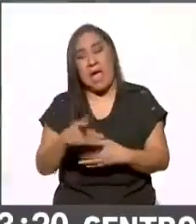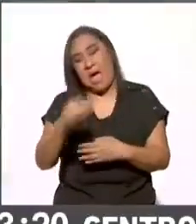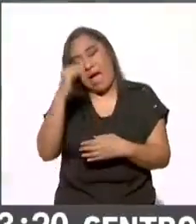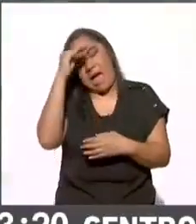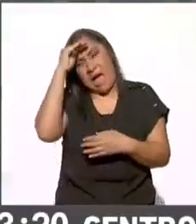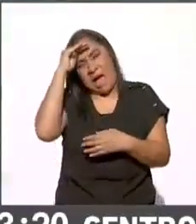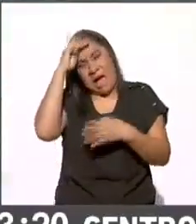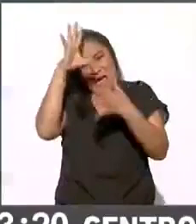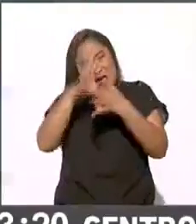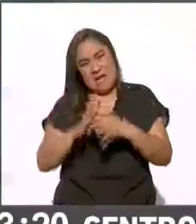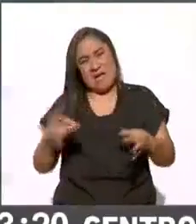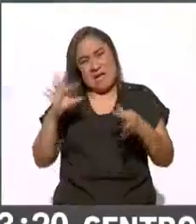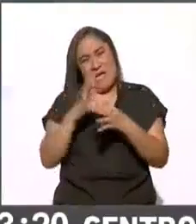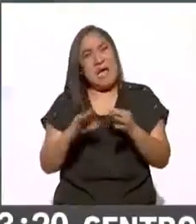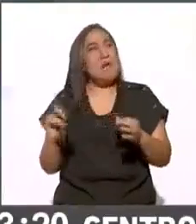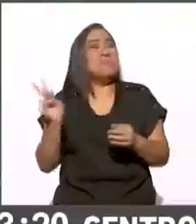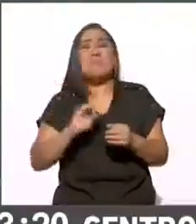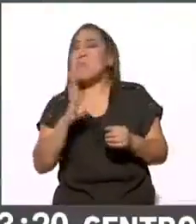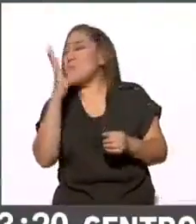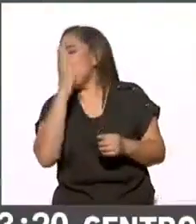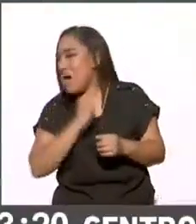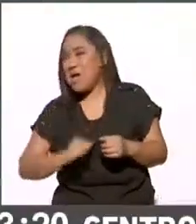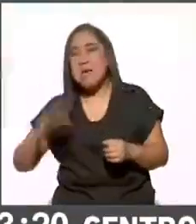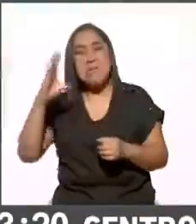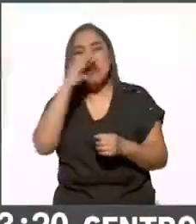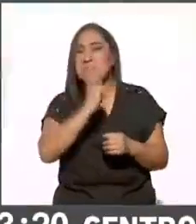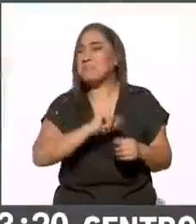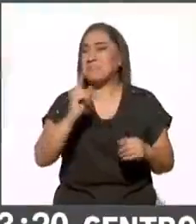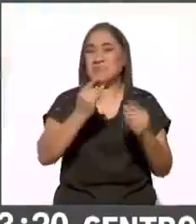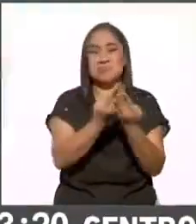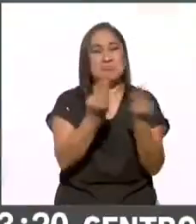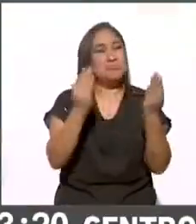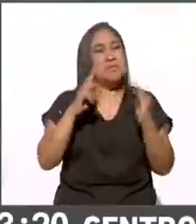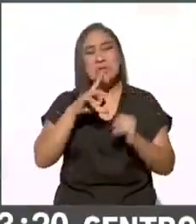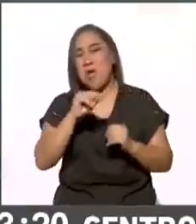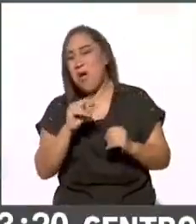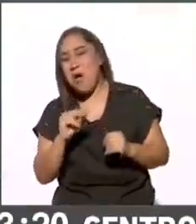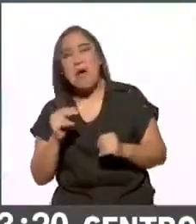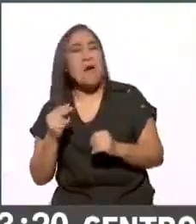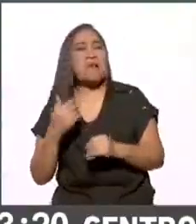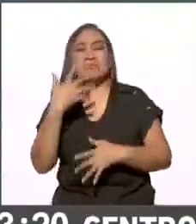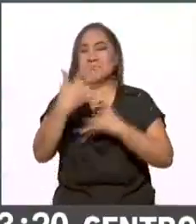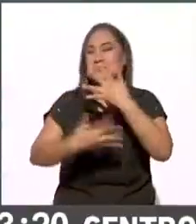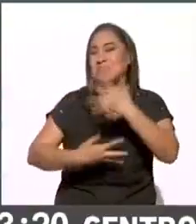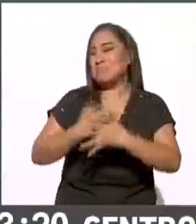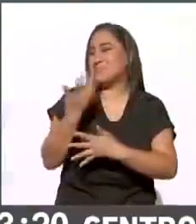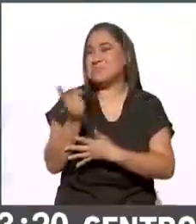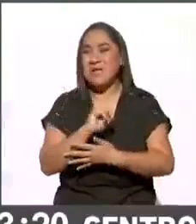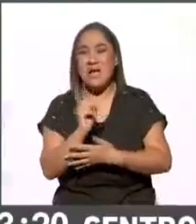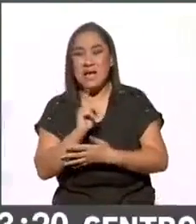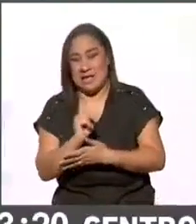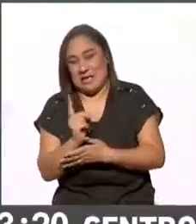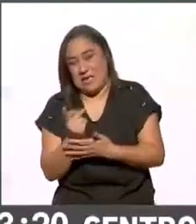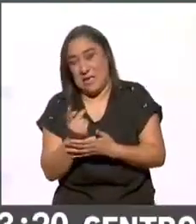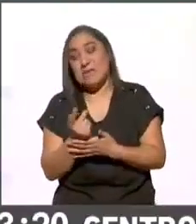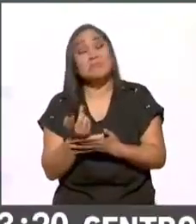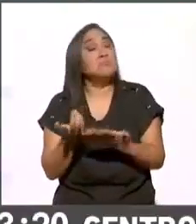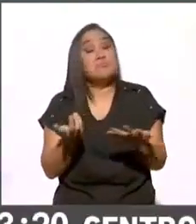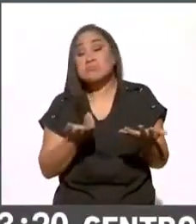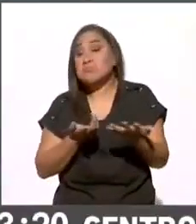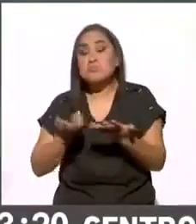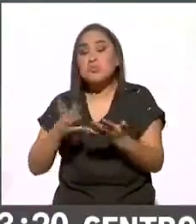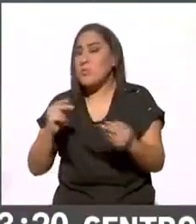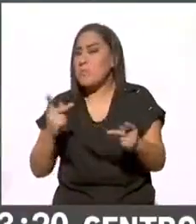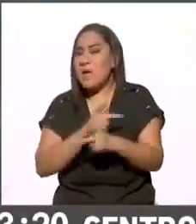acabose, digamos, el tema y cómo iba a influir la violencia sobre la jornada electoral, eso tampoco